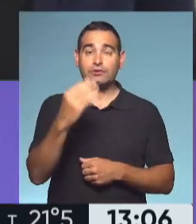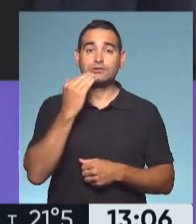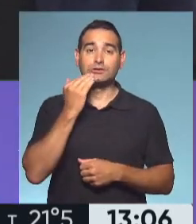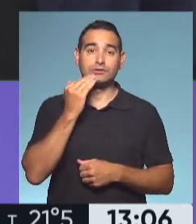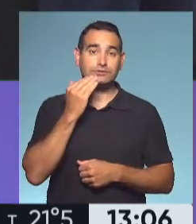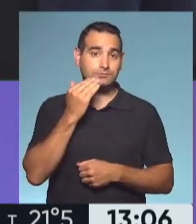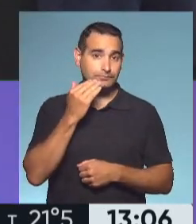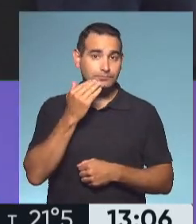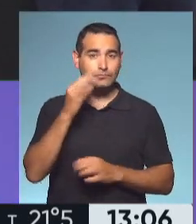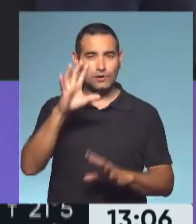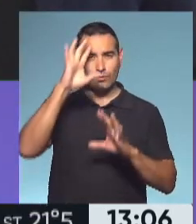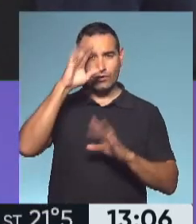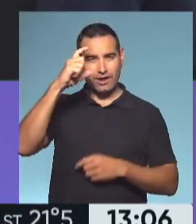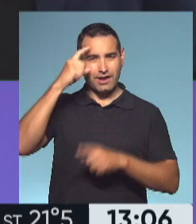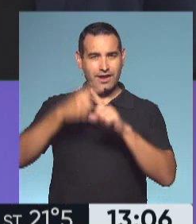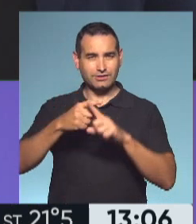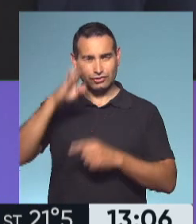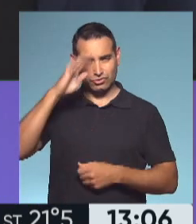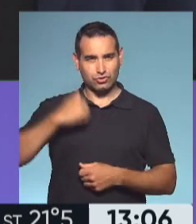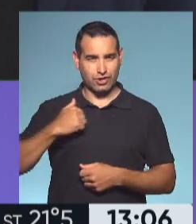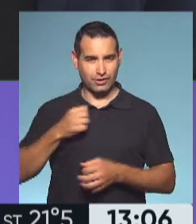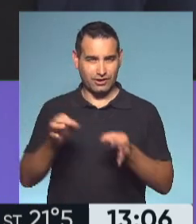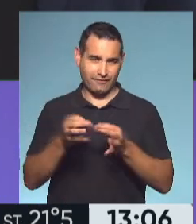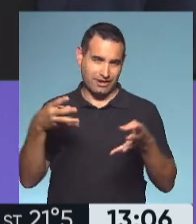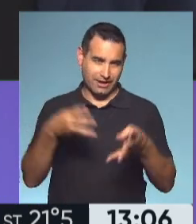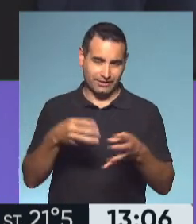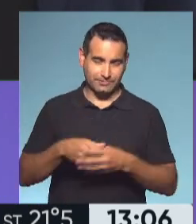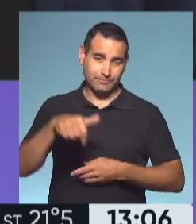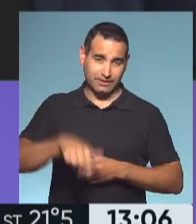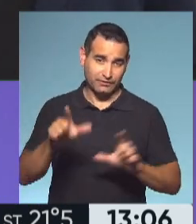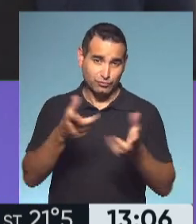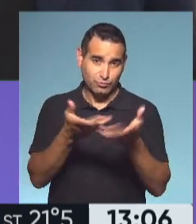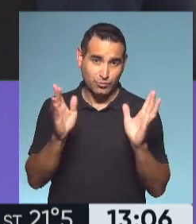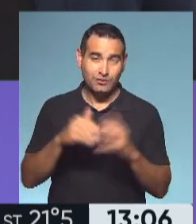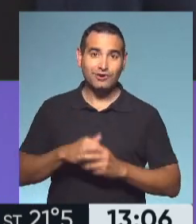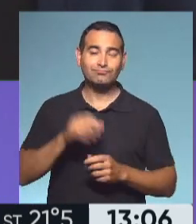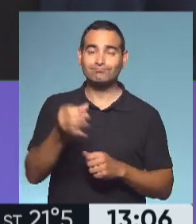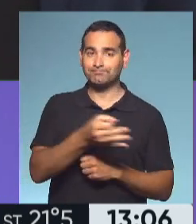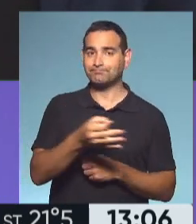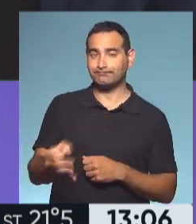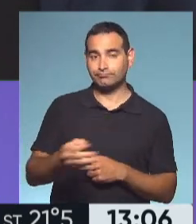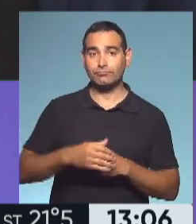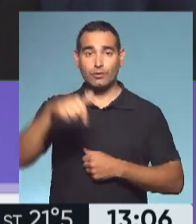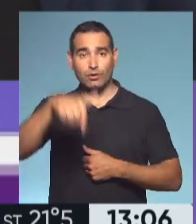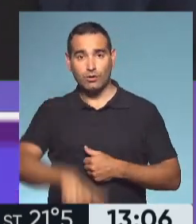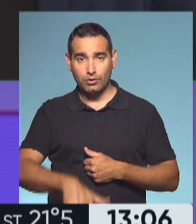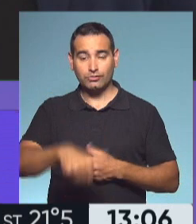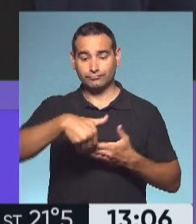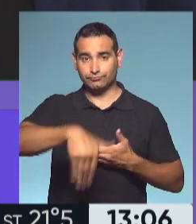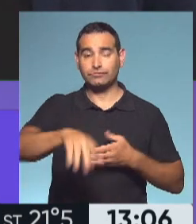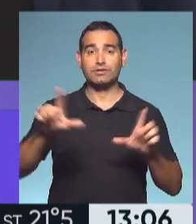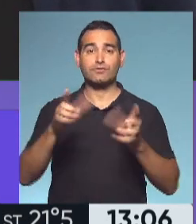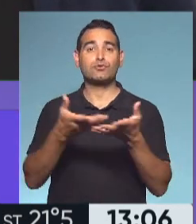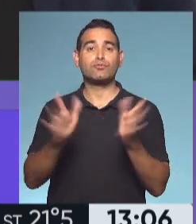recordamos a los excombatientes, la guerra y también aquí en la Televisión Pública. Es así, Verónica, a partir de hoy en la Televisión